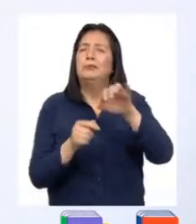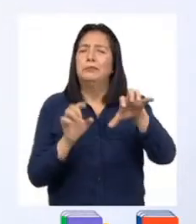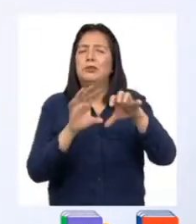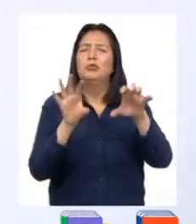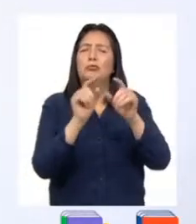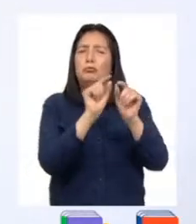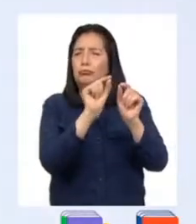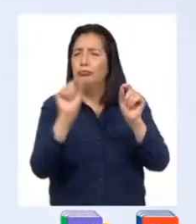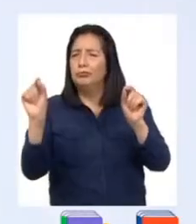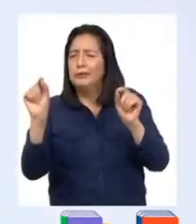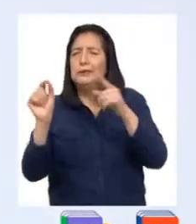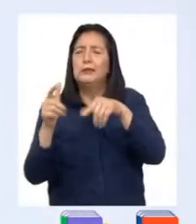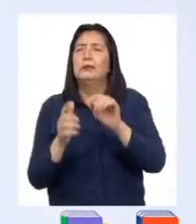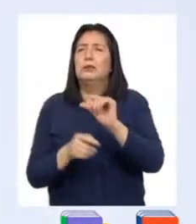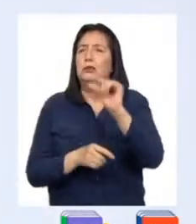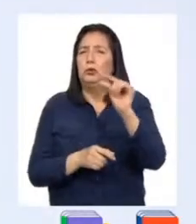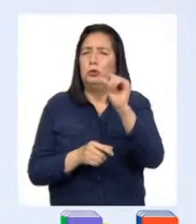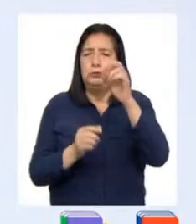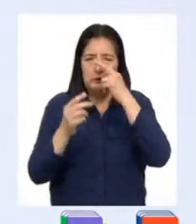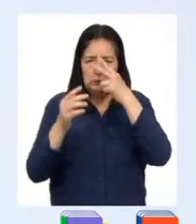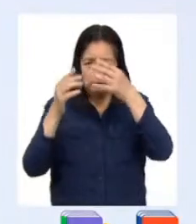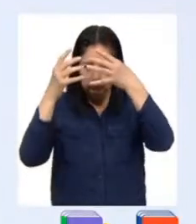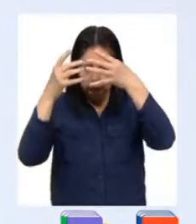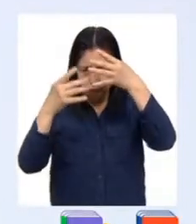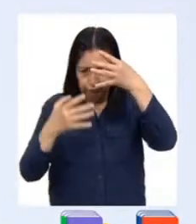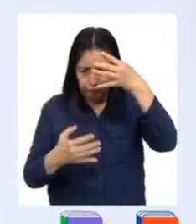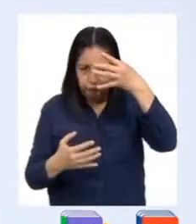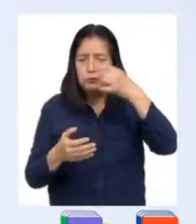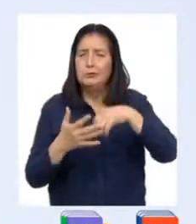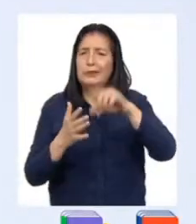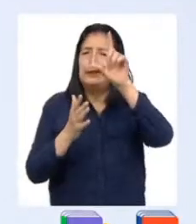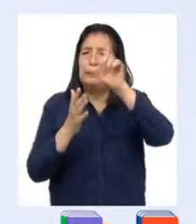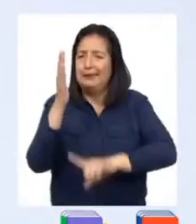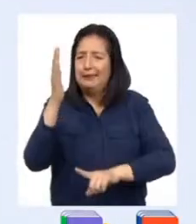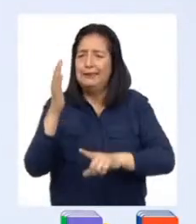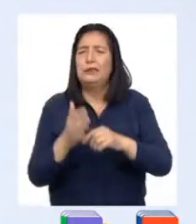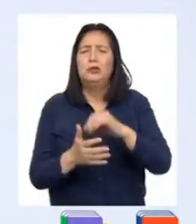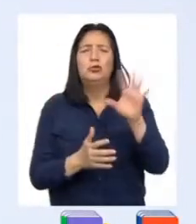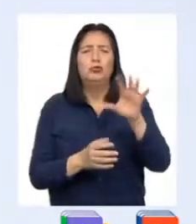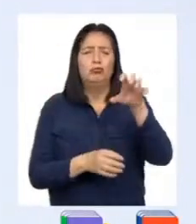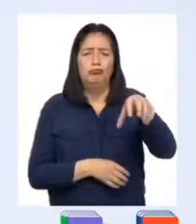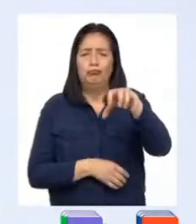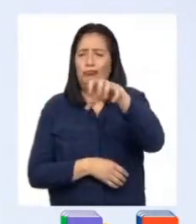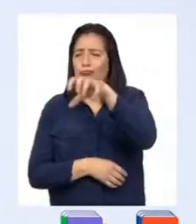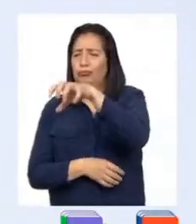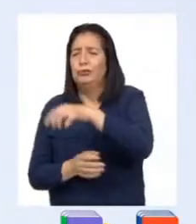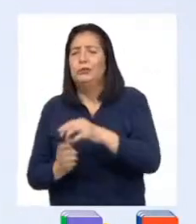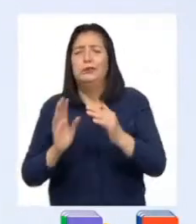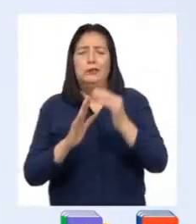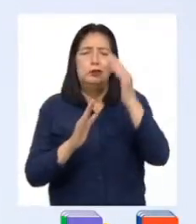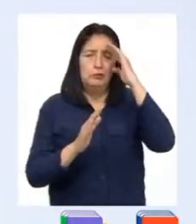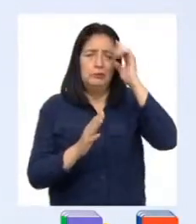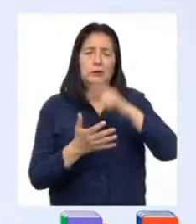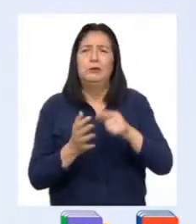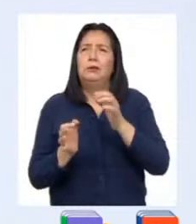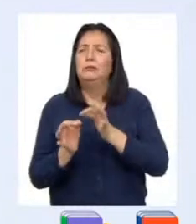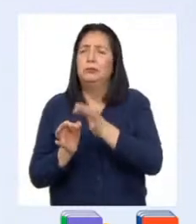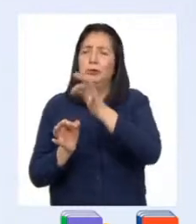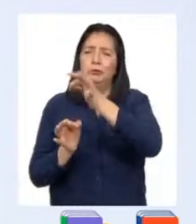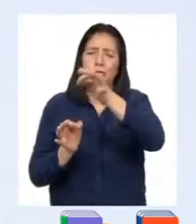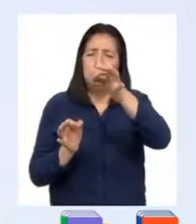los resultados de Google verás que aparecerá una lista con todos los CEN en comisarías por departamento,